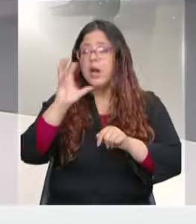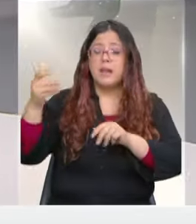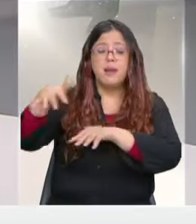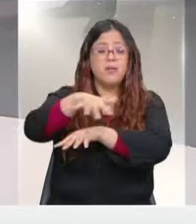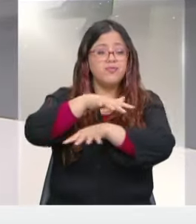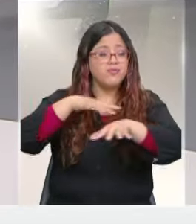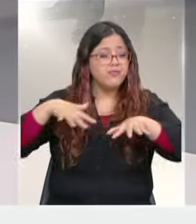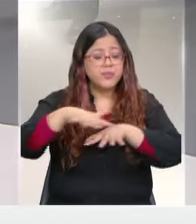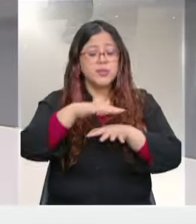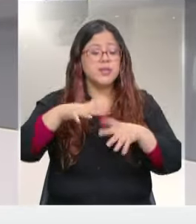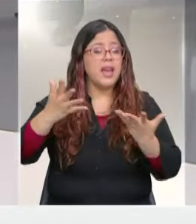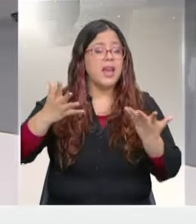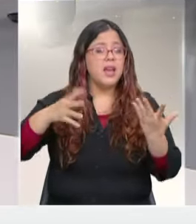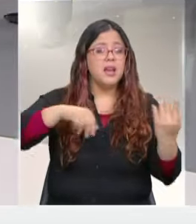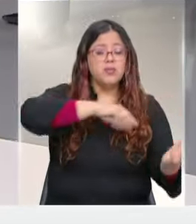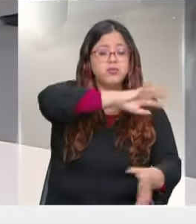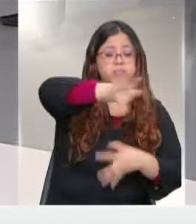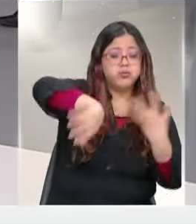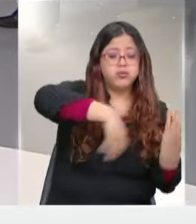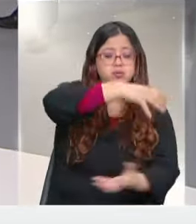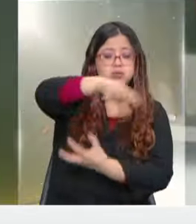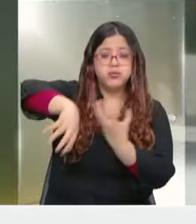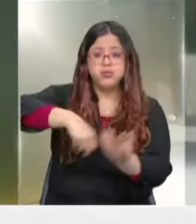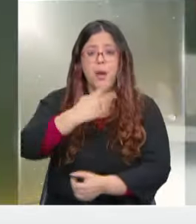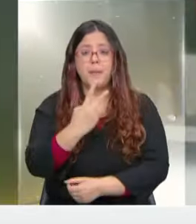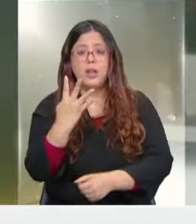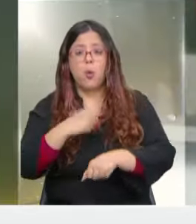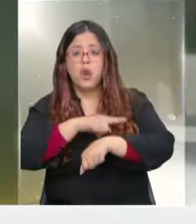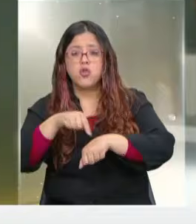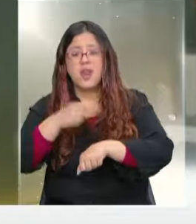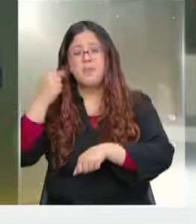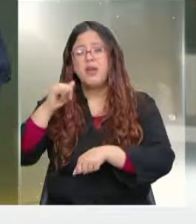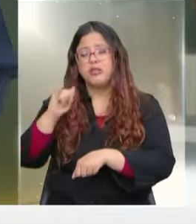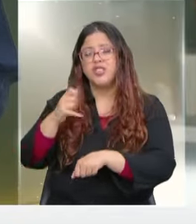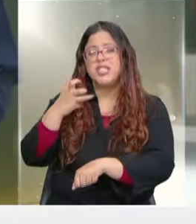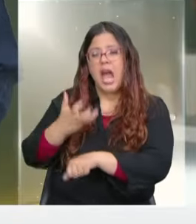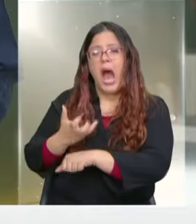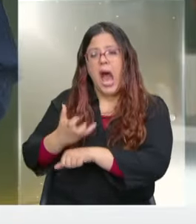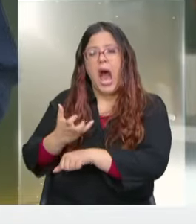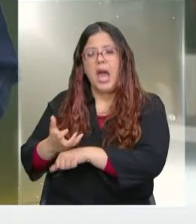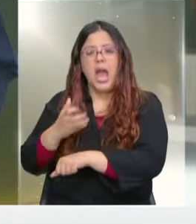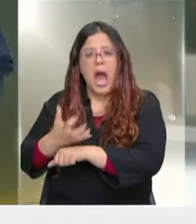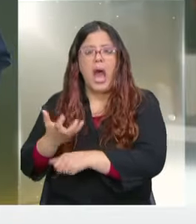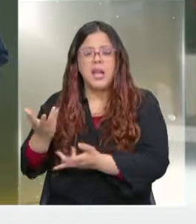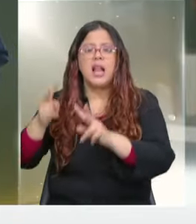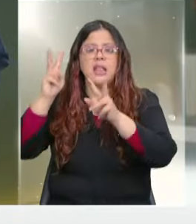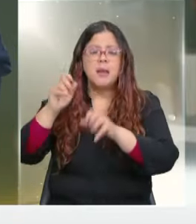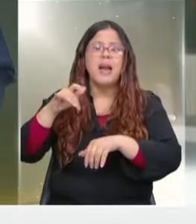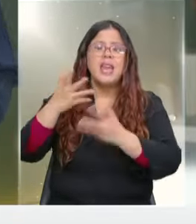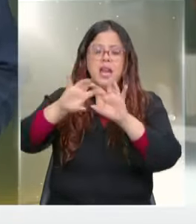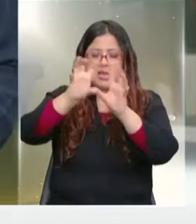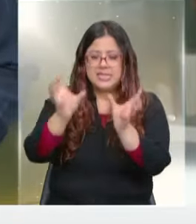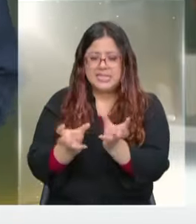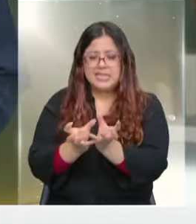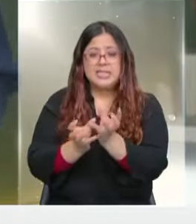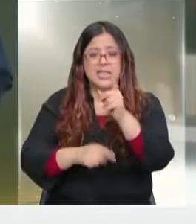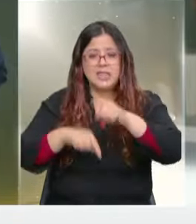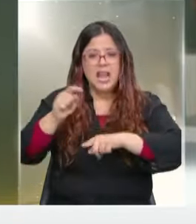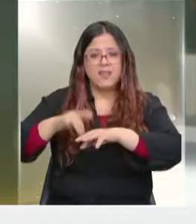huracán en menos de 24 horas. Pero en las causas mediatas, sin lugar a dudas, sin lugar a dudas, está el calentamiento global y por ende el cambio climático.